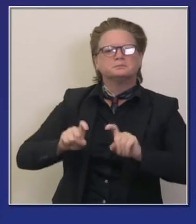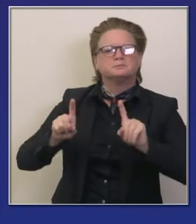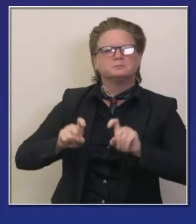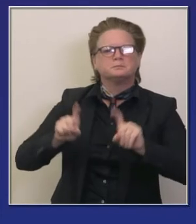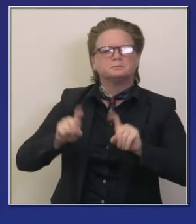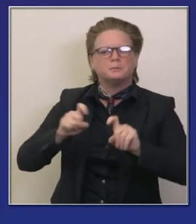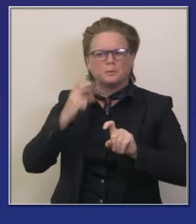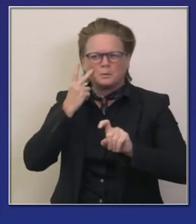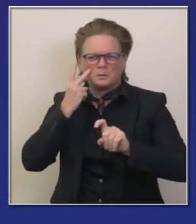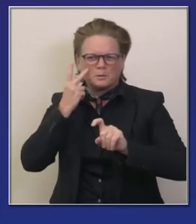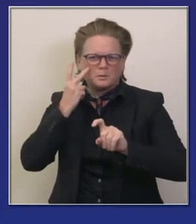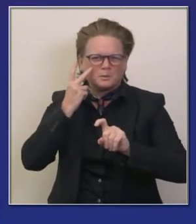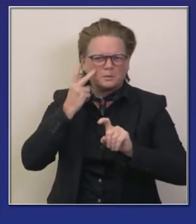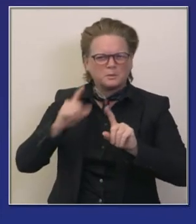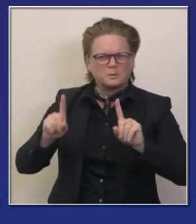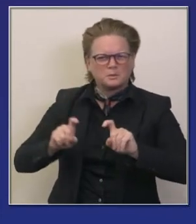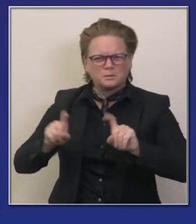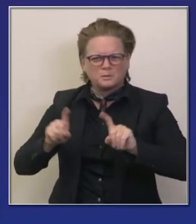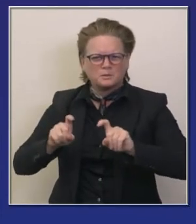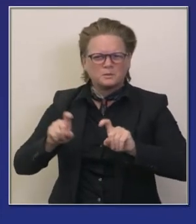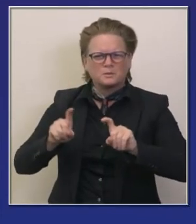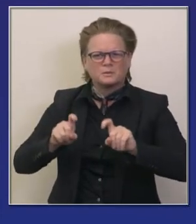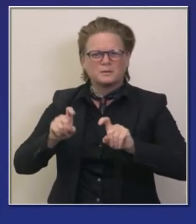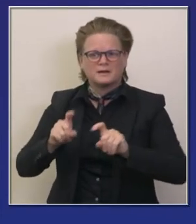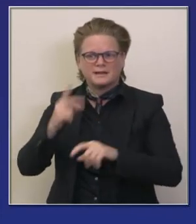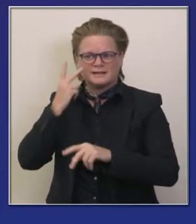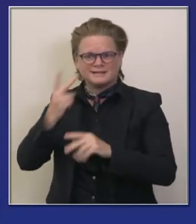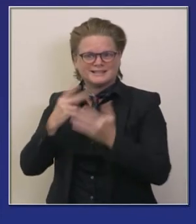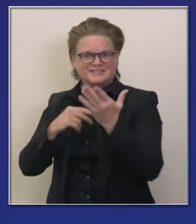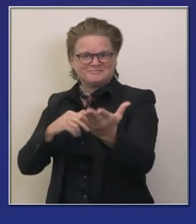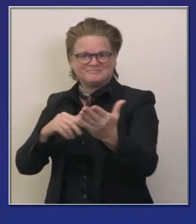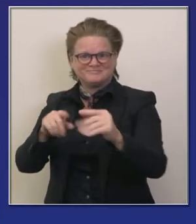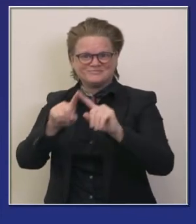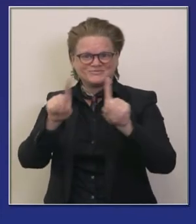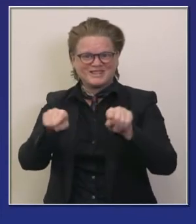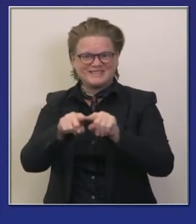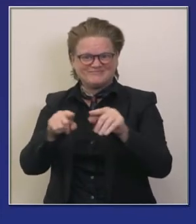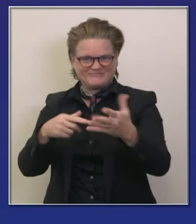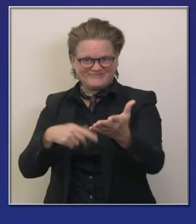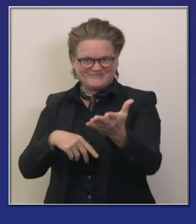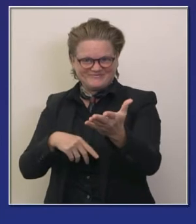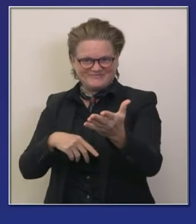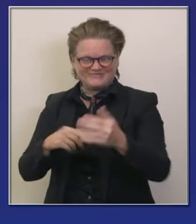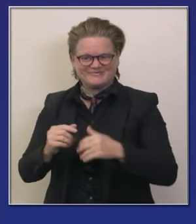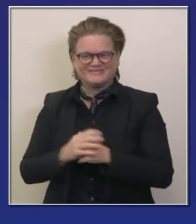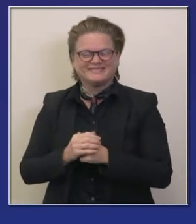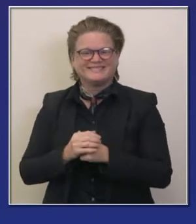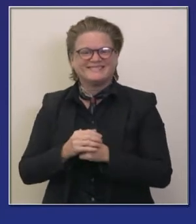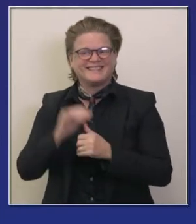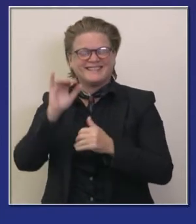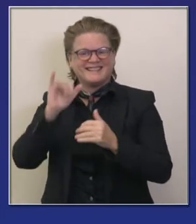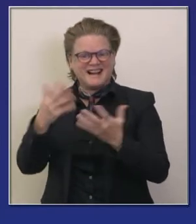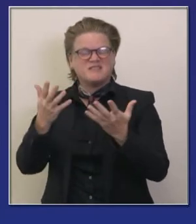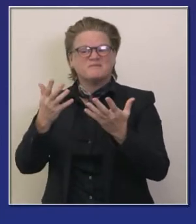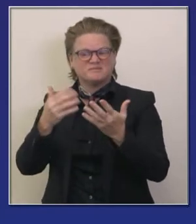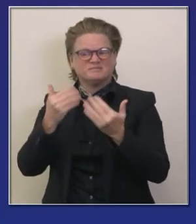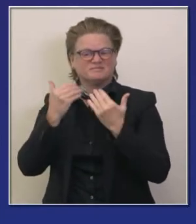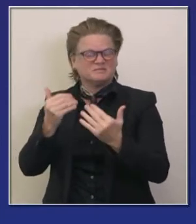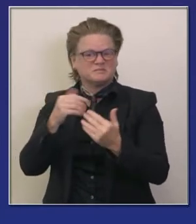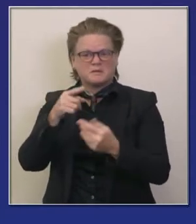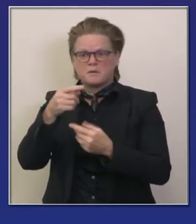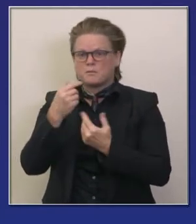las universidades de california pueden ver aquí que la ley que estamos difundiendo en california notify